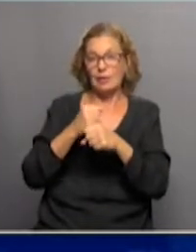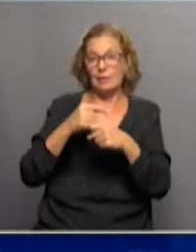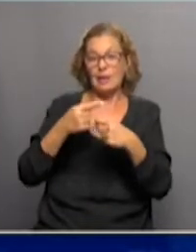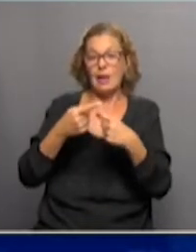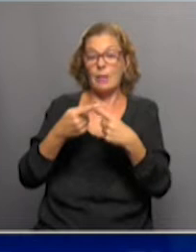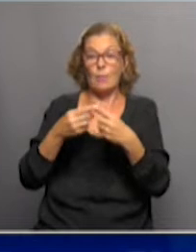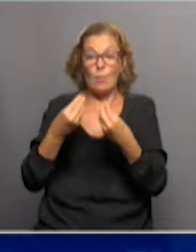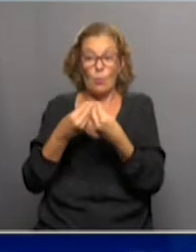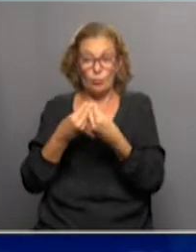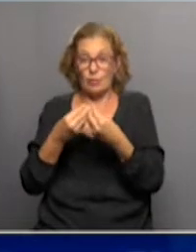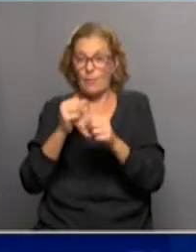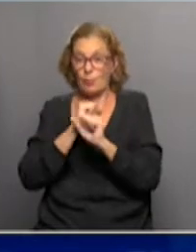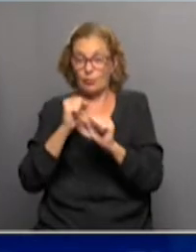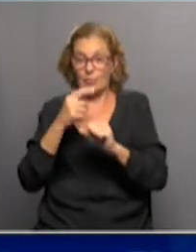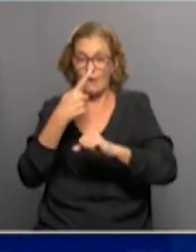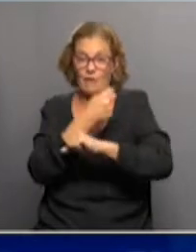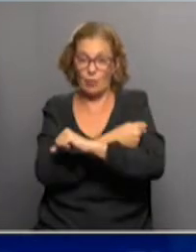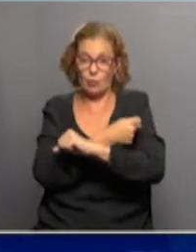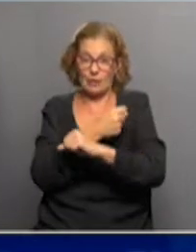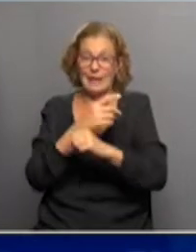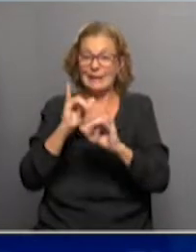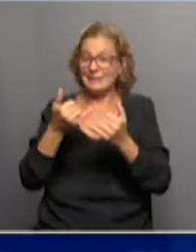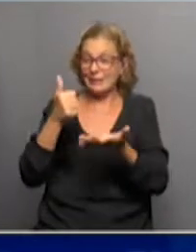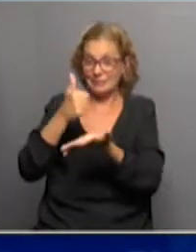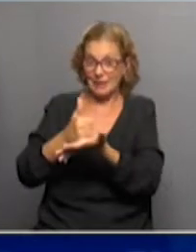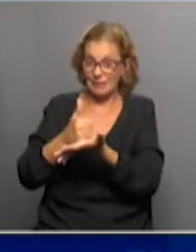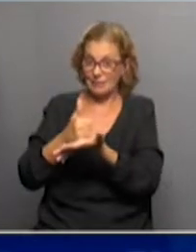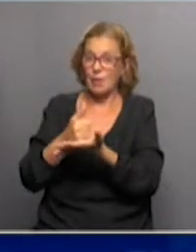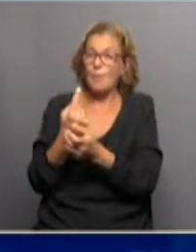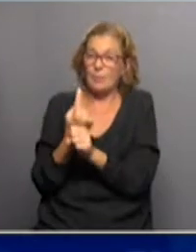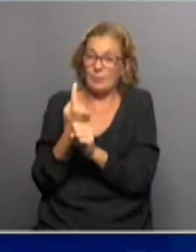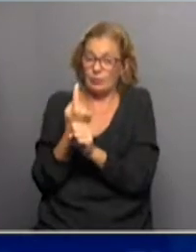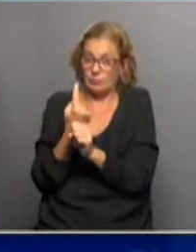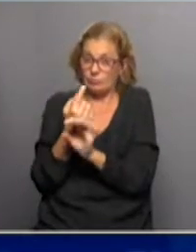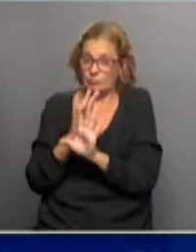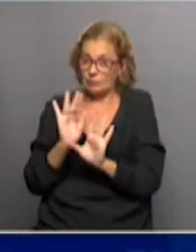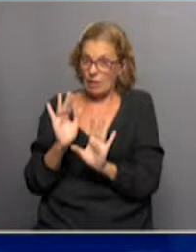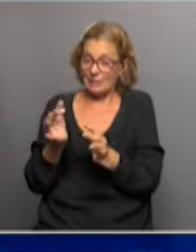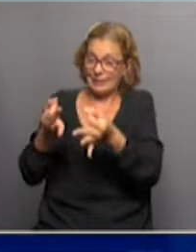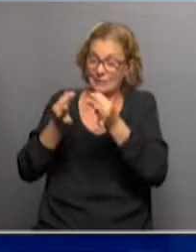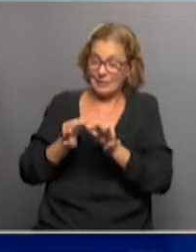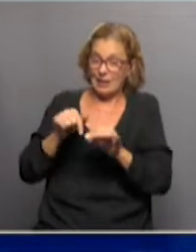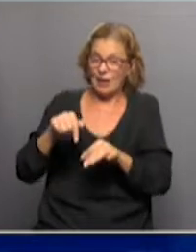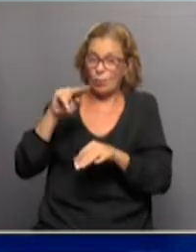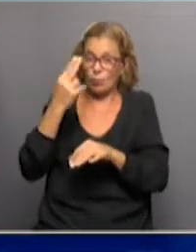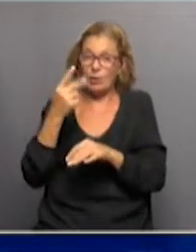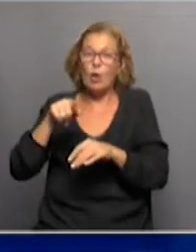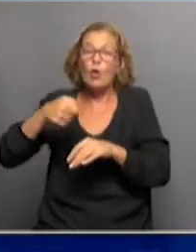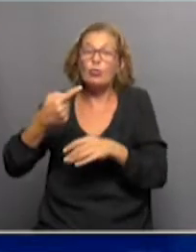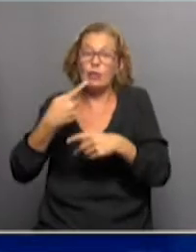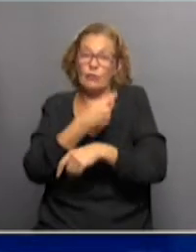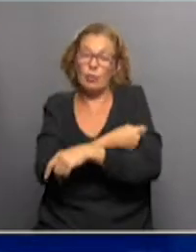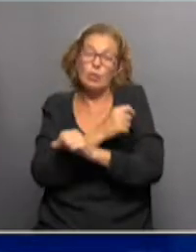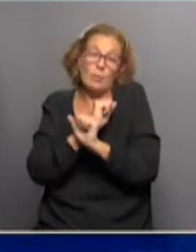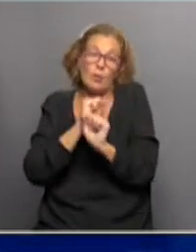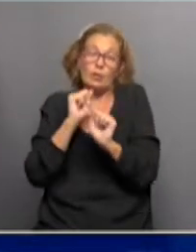posibles vacunas aparte de las que están en principio a punto de llegar al país que podrían